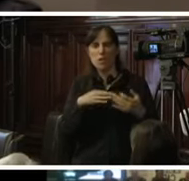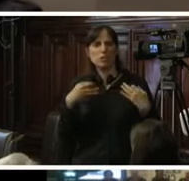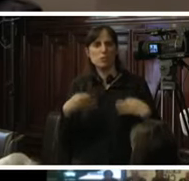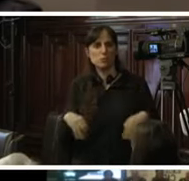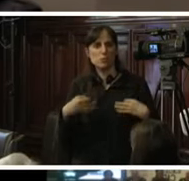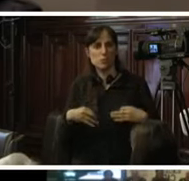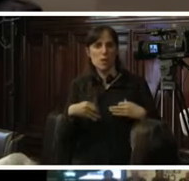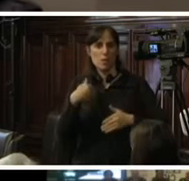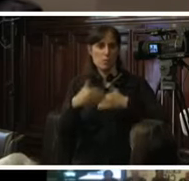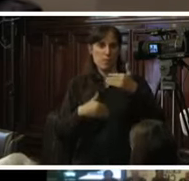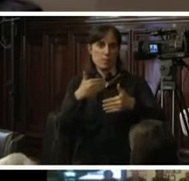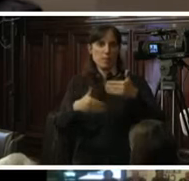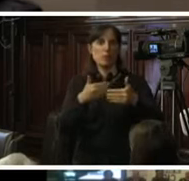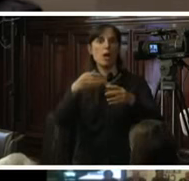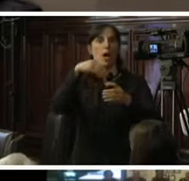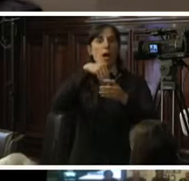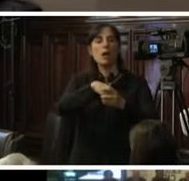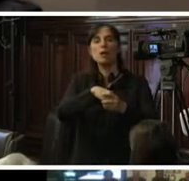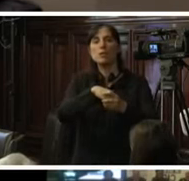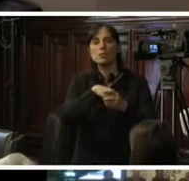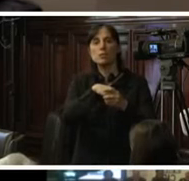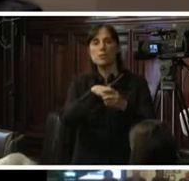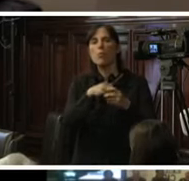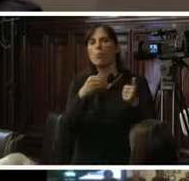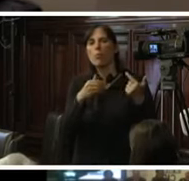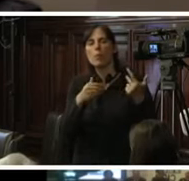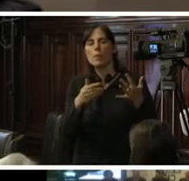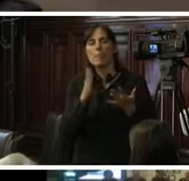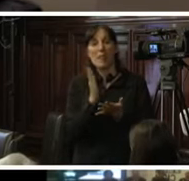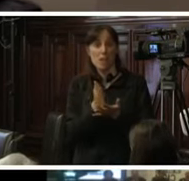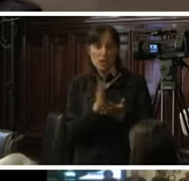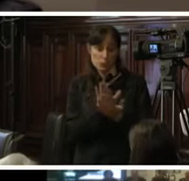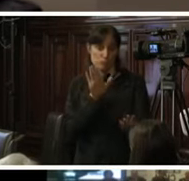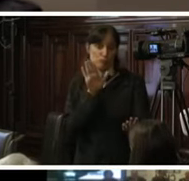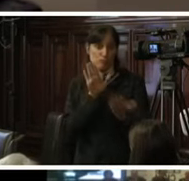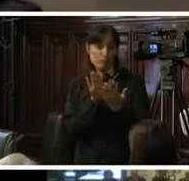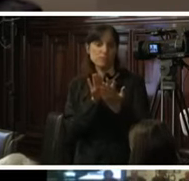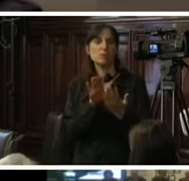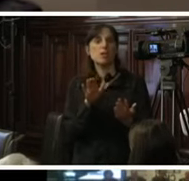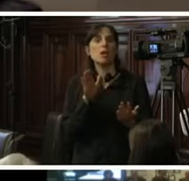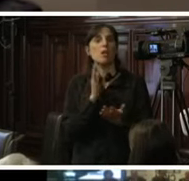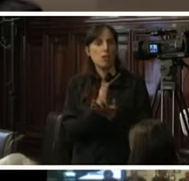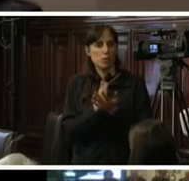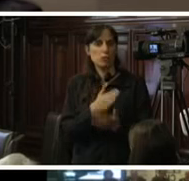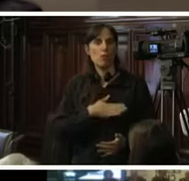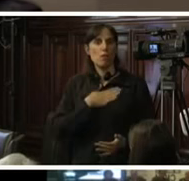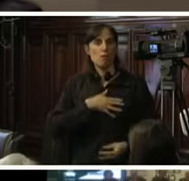debido proceso que incluyen entre otras el derecho a audiencia y el derecho de defensa